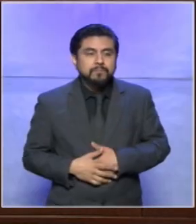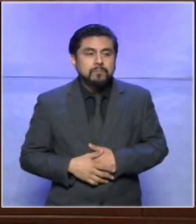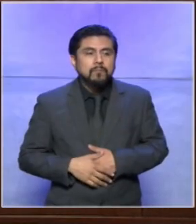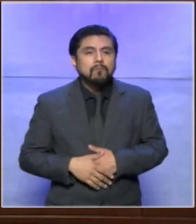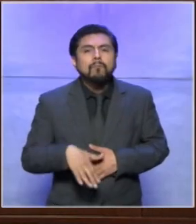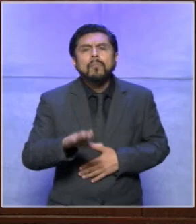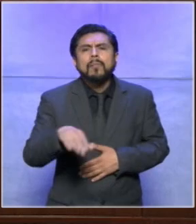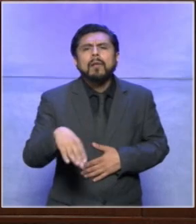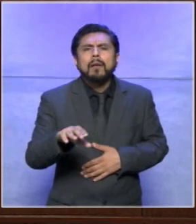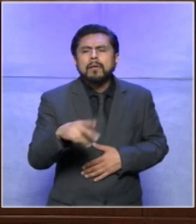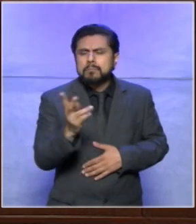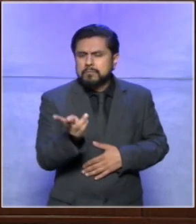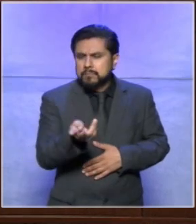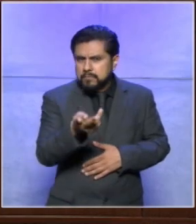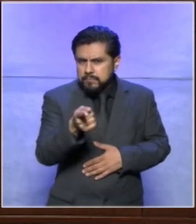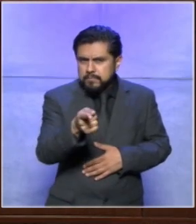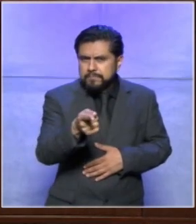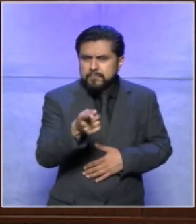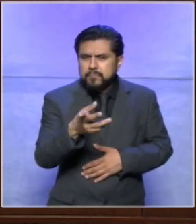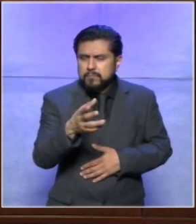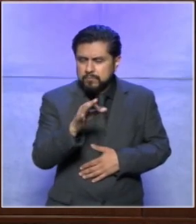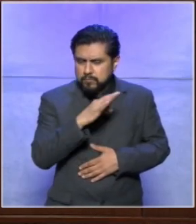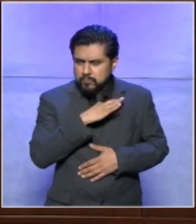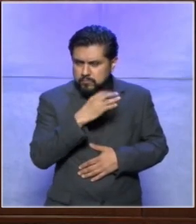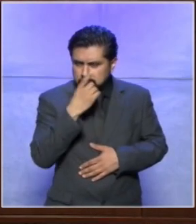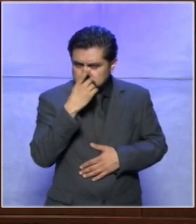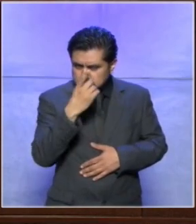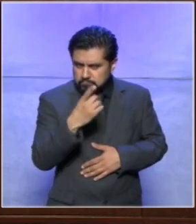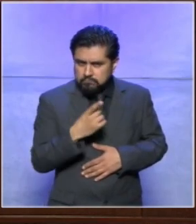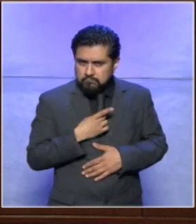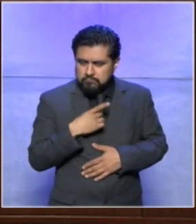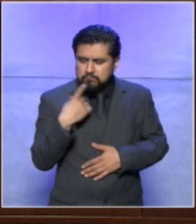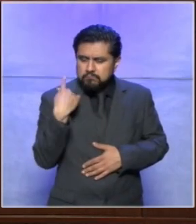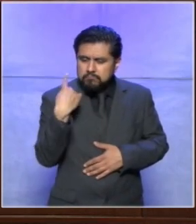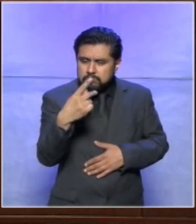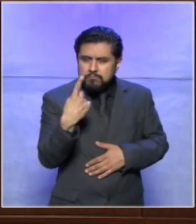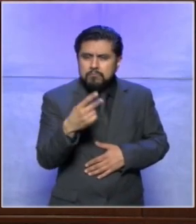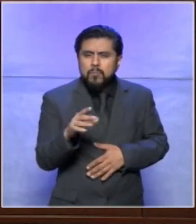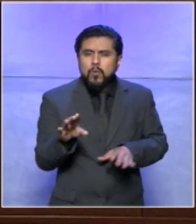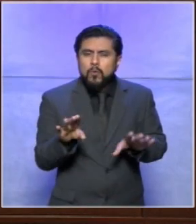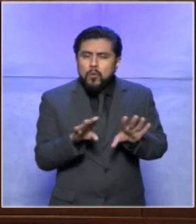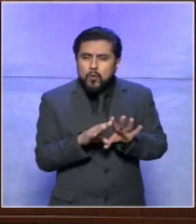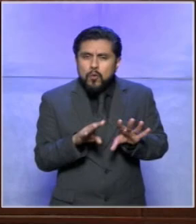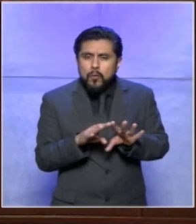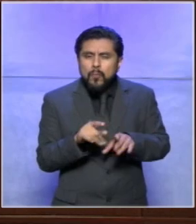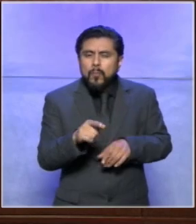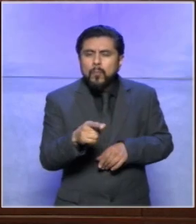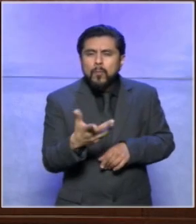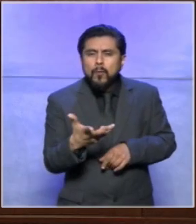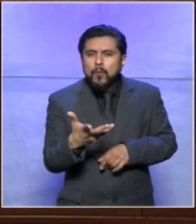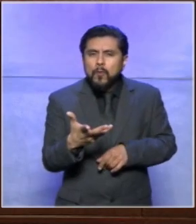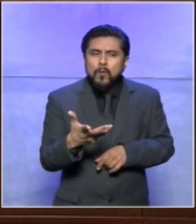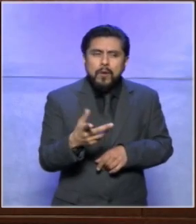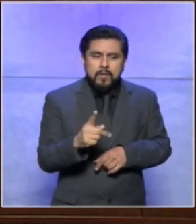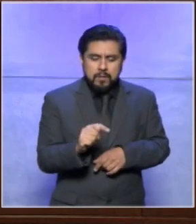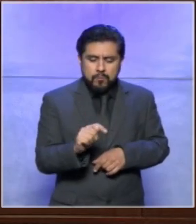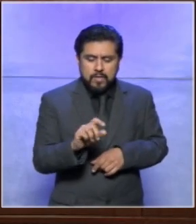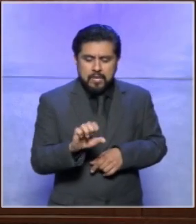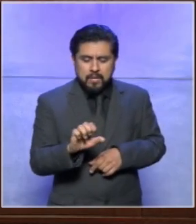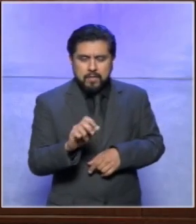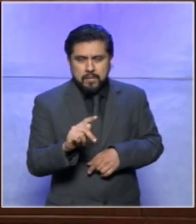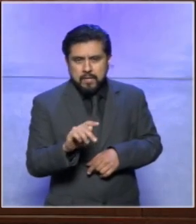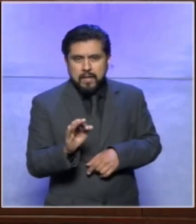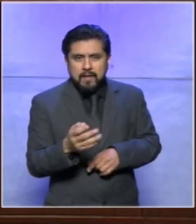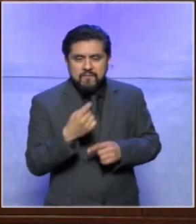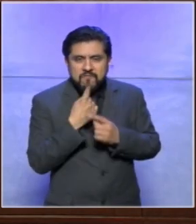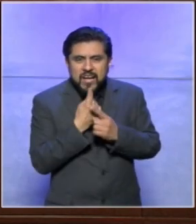a mí me gustaría que tú me dijeras en primera persona que me contaras cómo ha cambiado el tribunal electoral